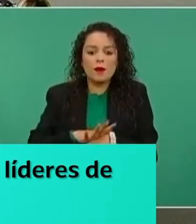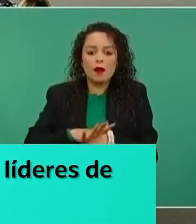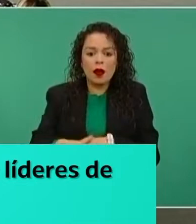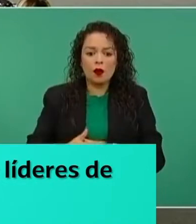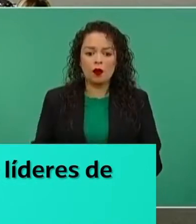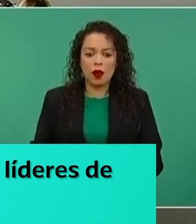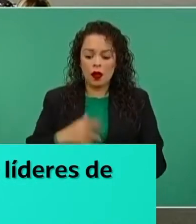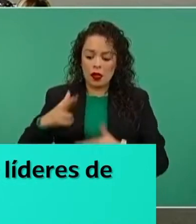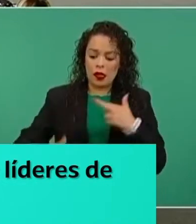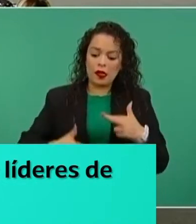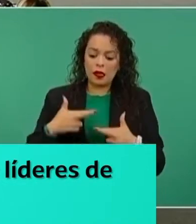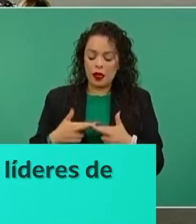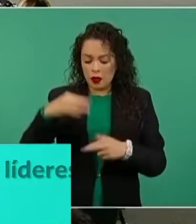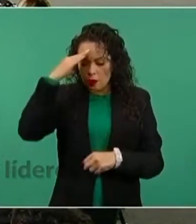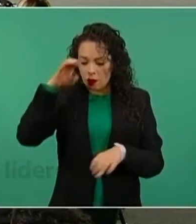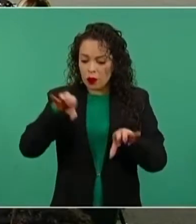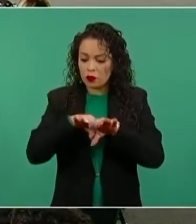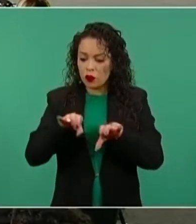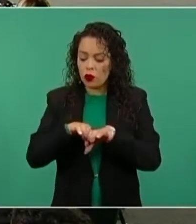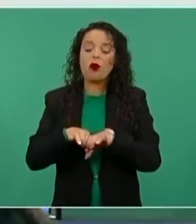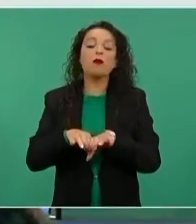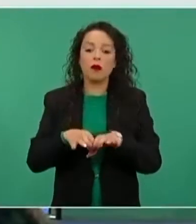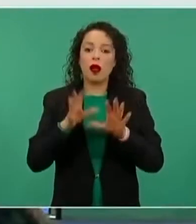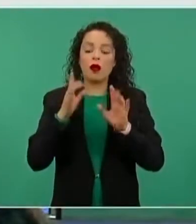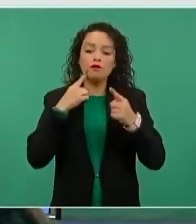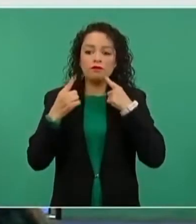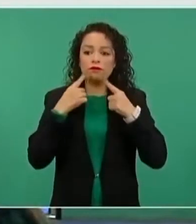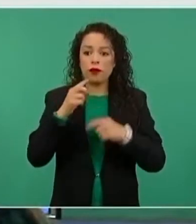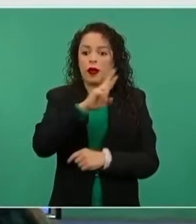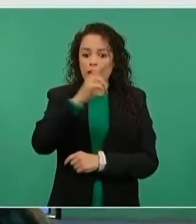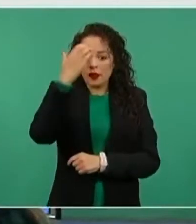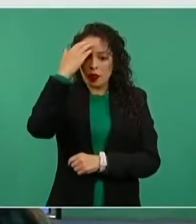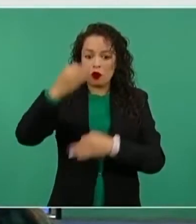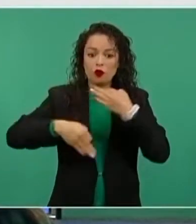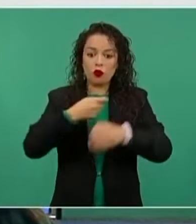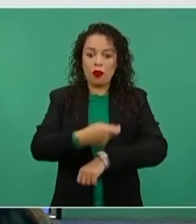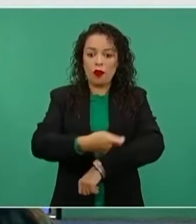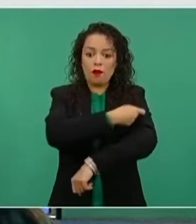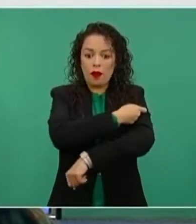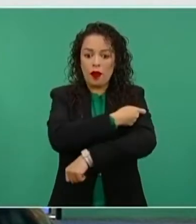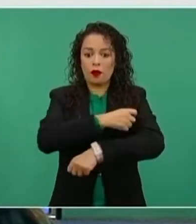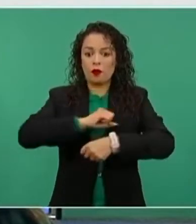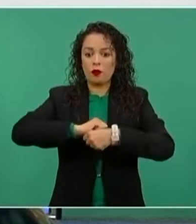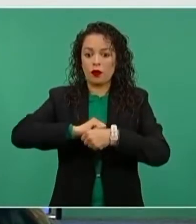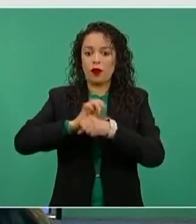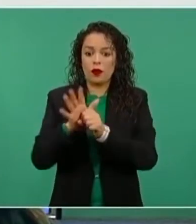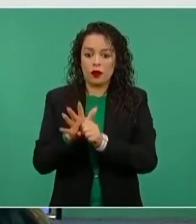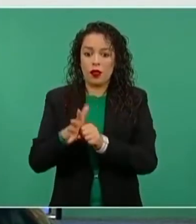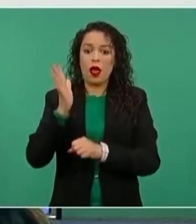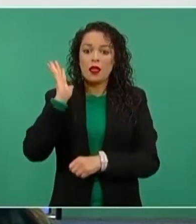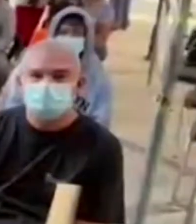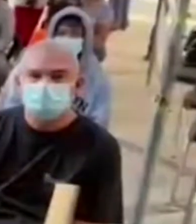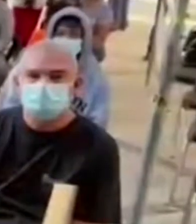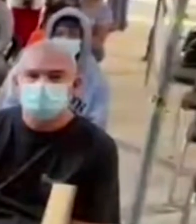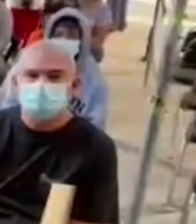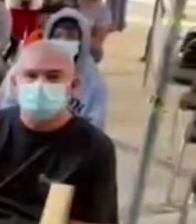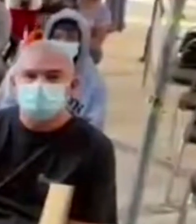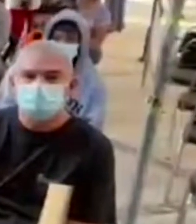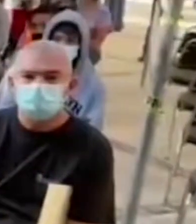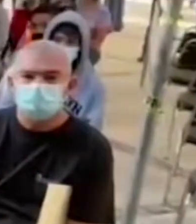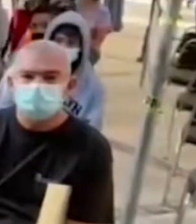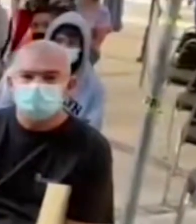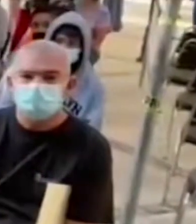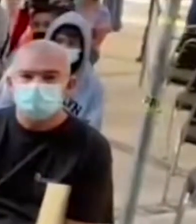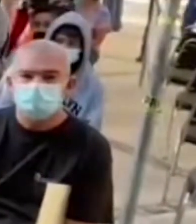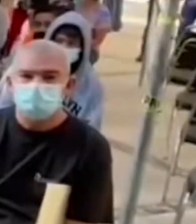principales de la novena cumbre de líderes de América del Norte, entre los que destacan la cooperación para hacer frente al COVID-19